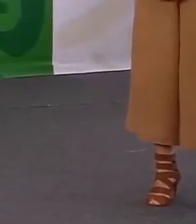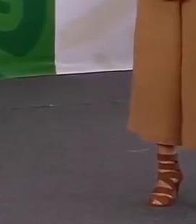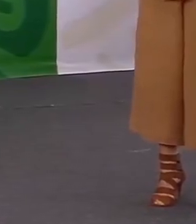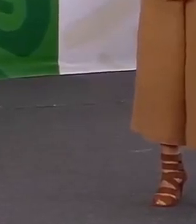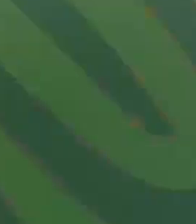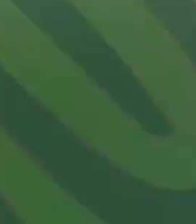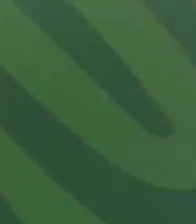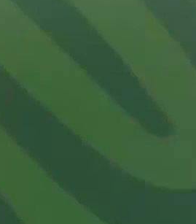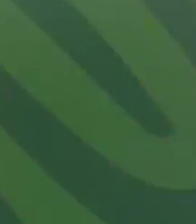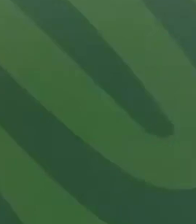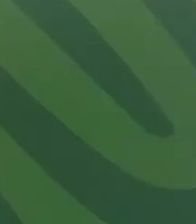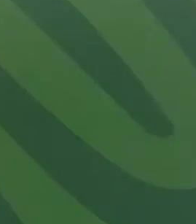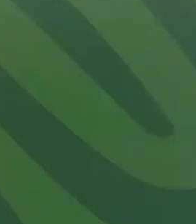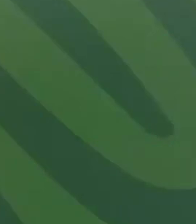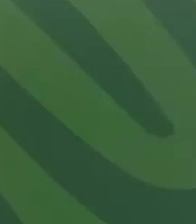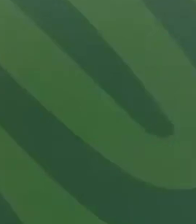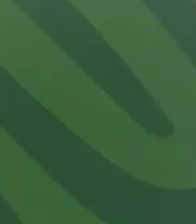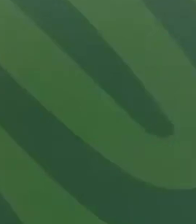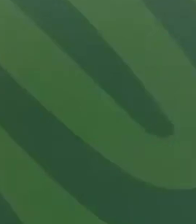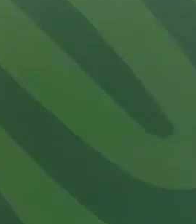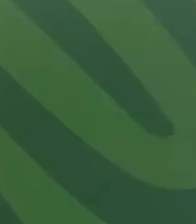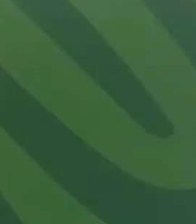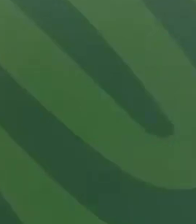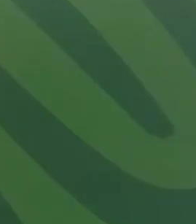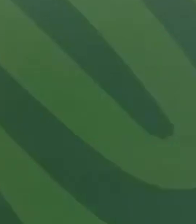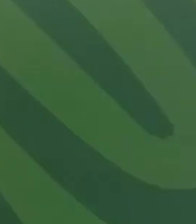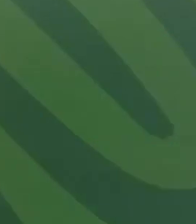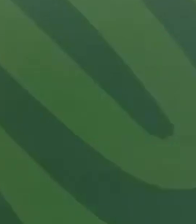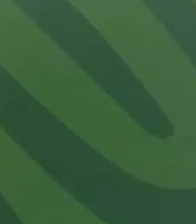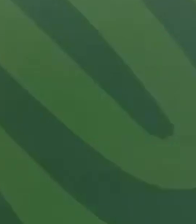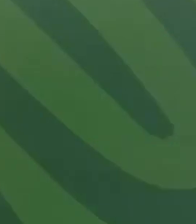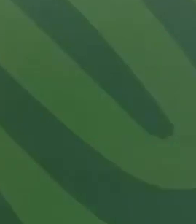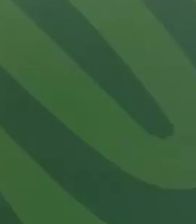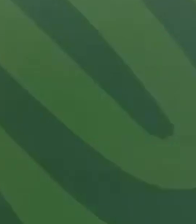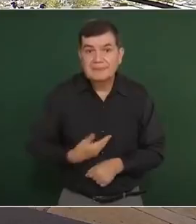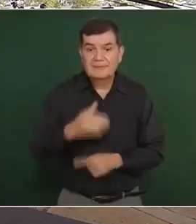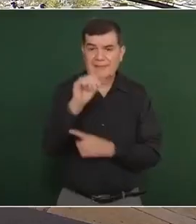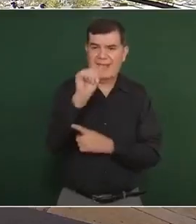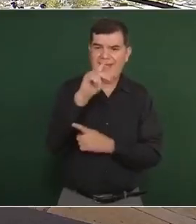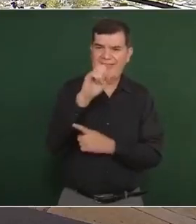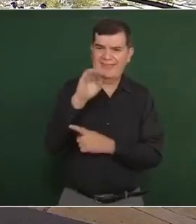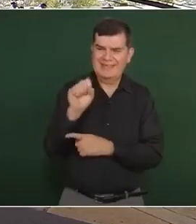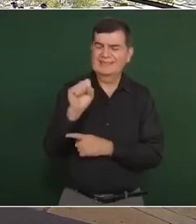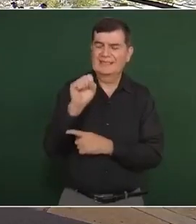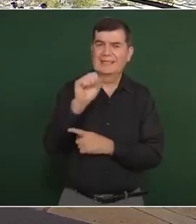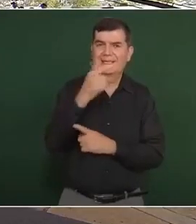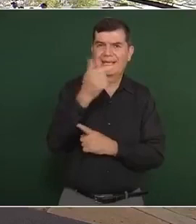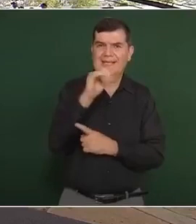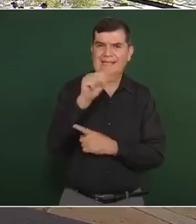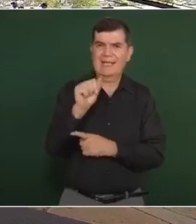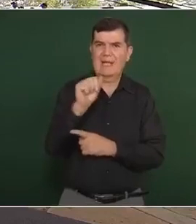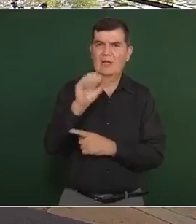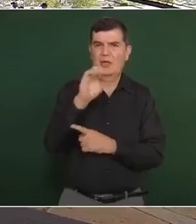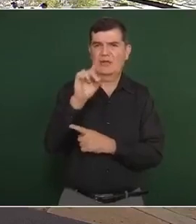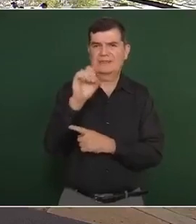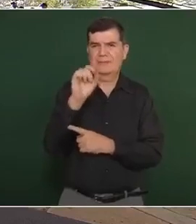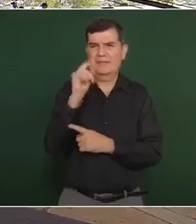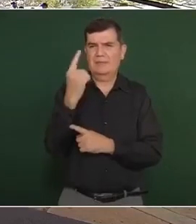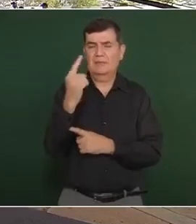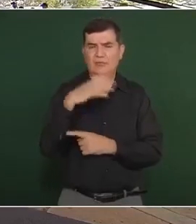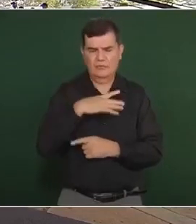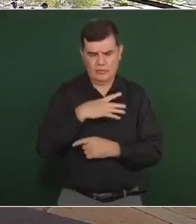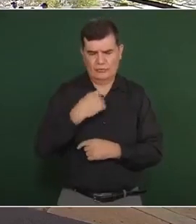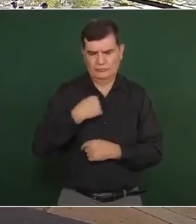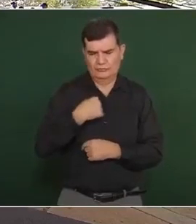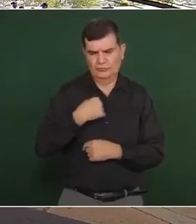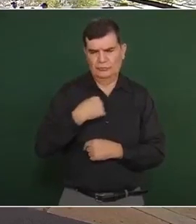certificados de reconstrucción a igual número de mujeres que ocuparon el apoyo económico para ese fin. RTG Noticias,